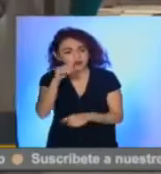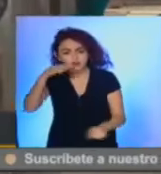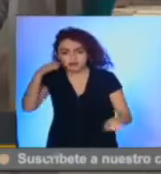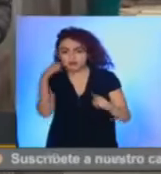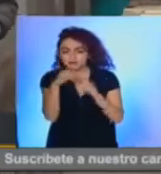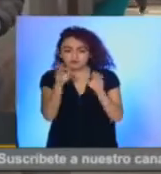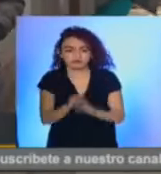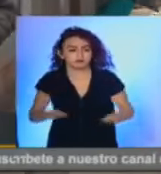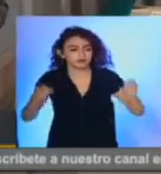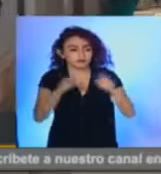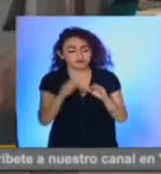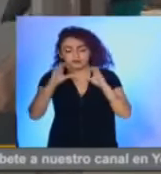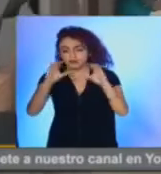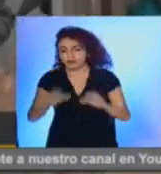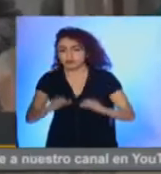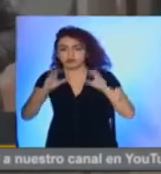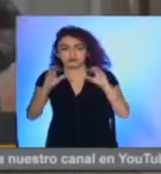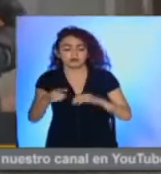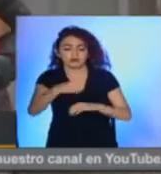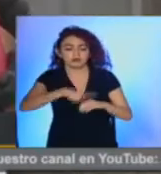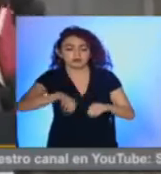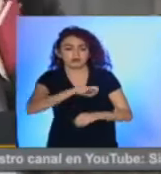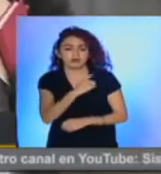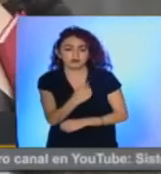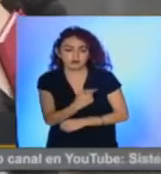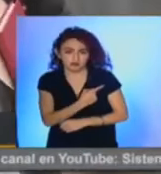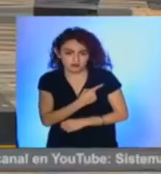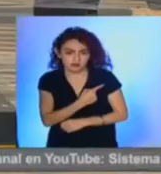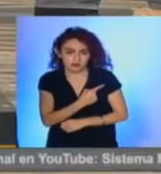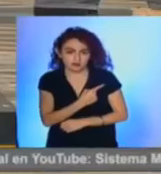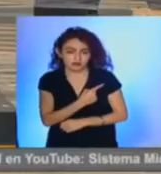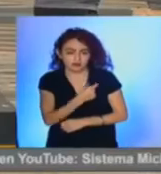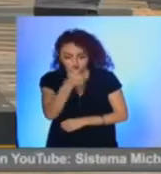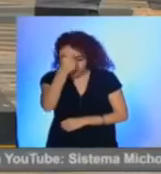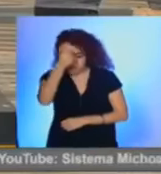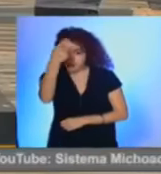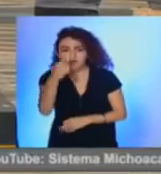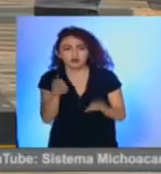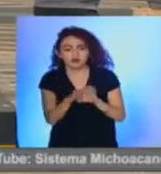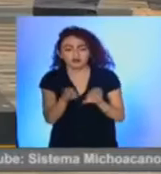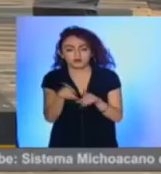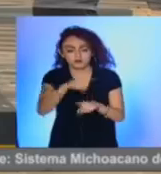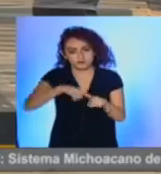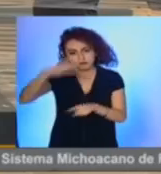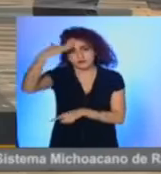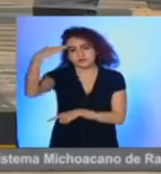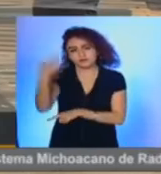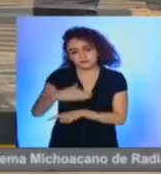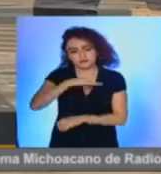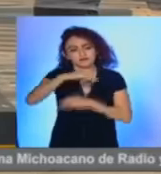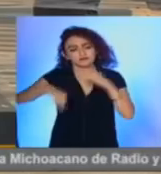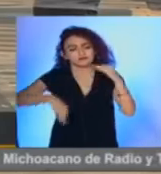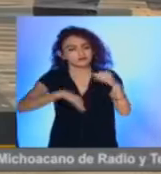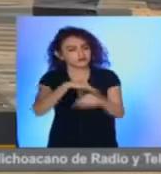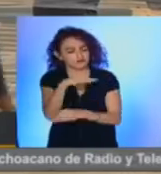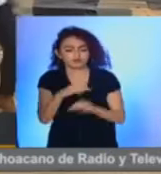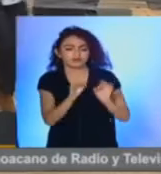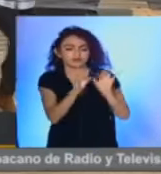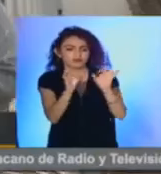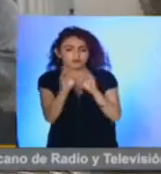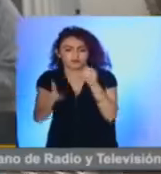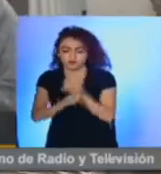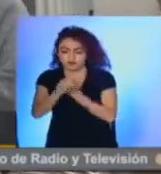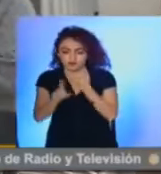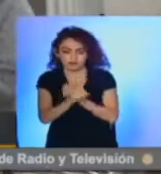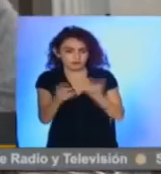propósito de preservar de salvaguardar nuestra salud no es una novedad que sepamos toda la situación